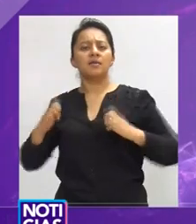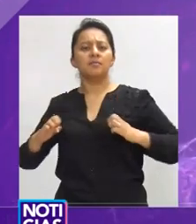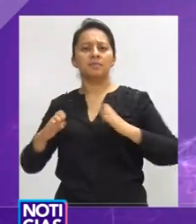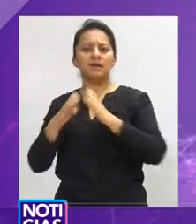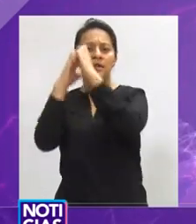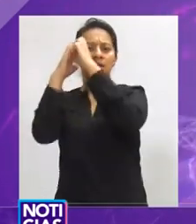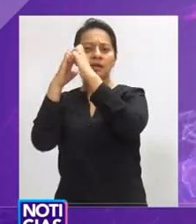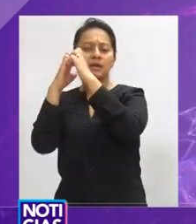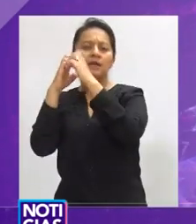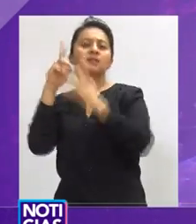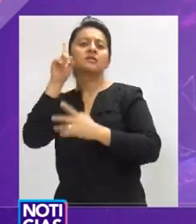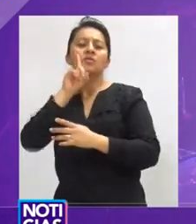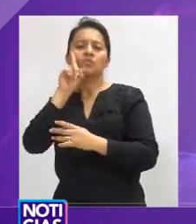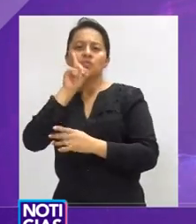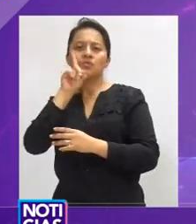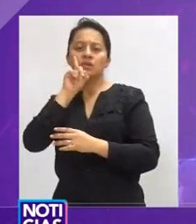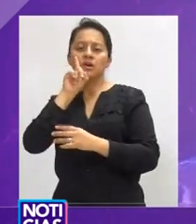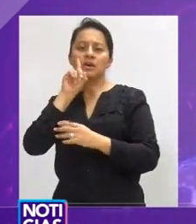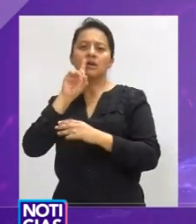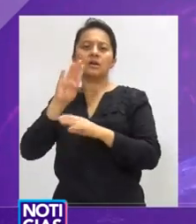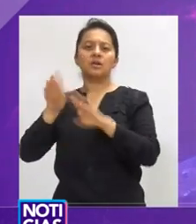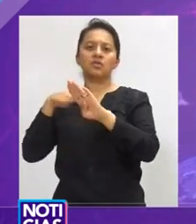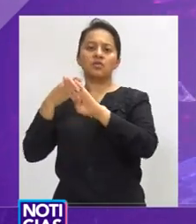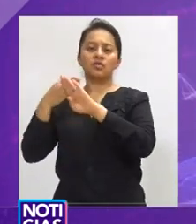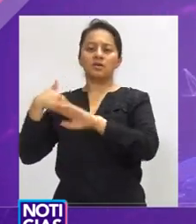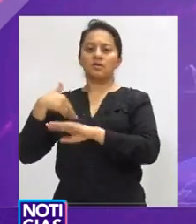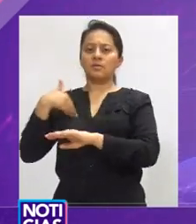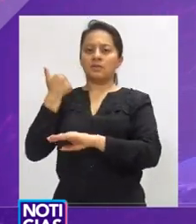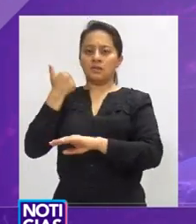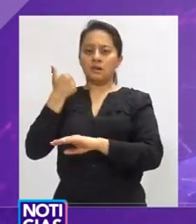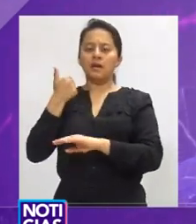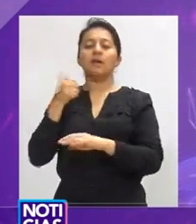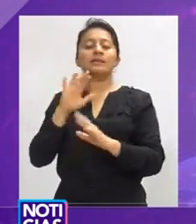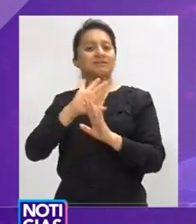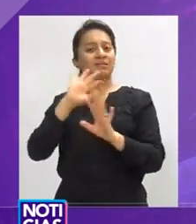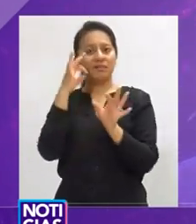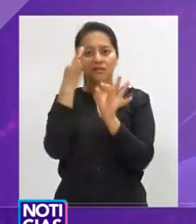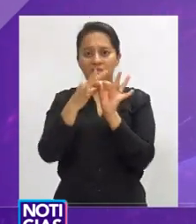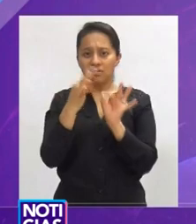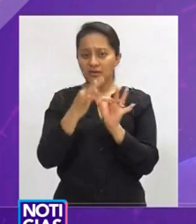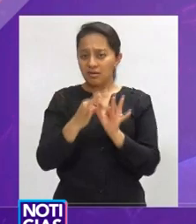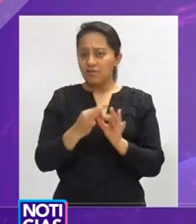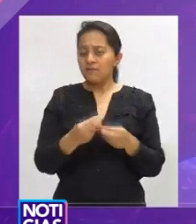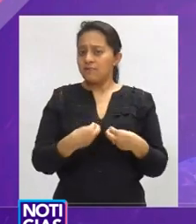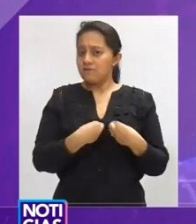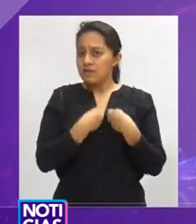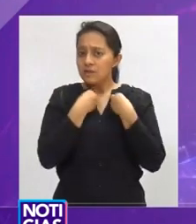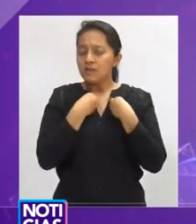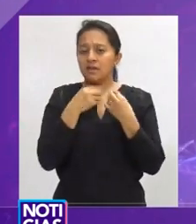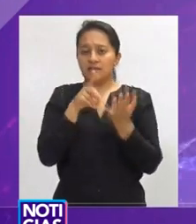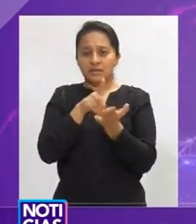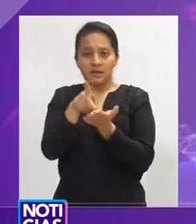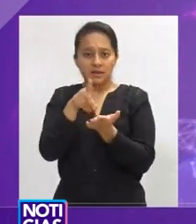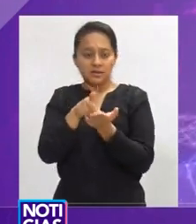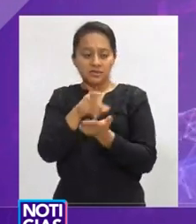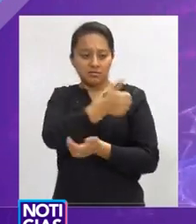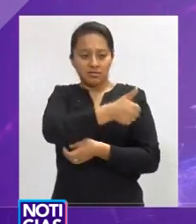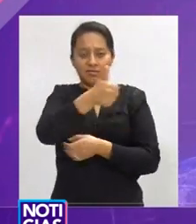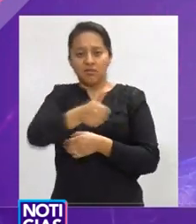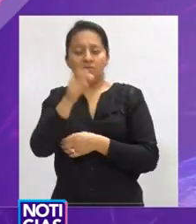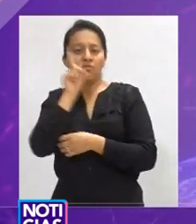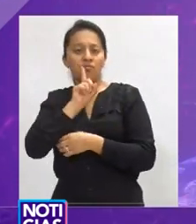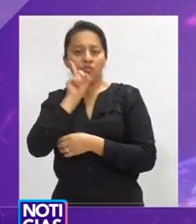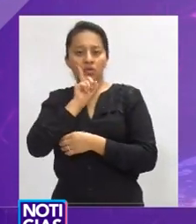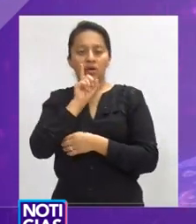donde el Estado garantice la vida, seguridad y derechos para todas las mujeres. Durante la clausura de la Asamblea Nacional, celebrada en el Centro